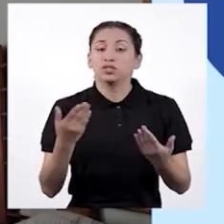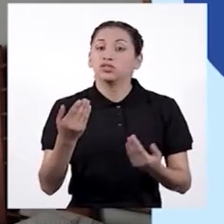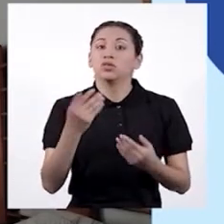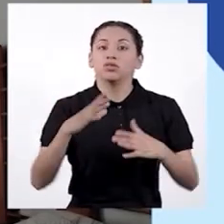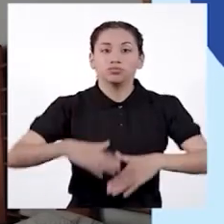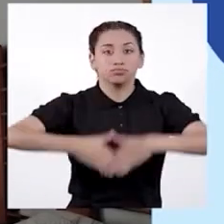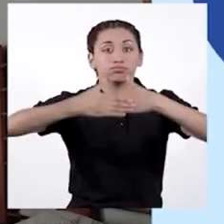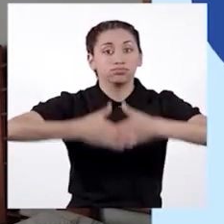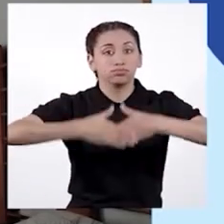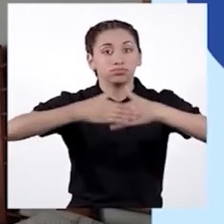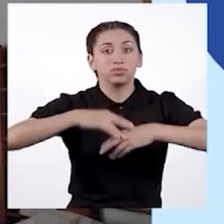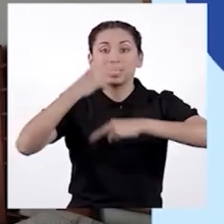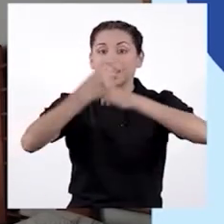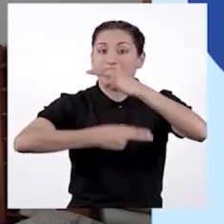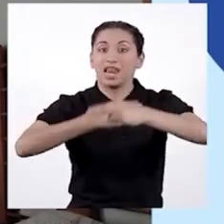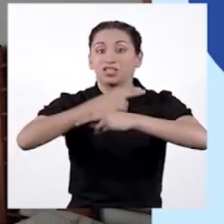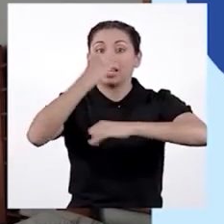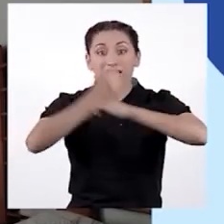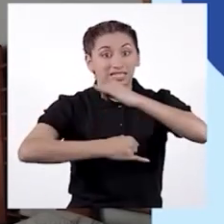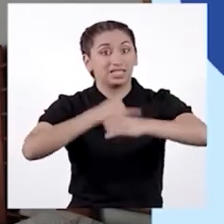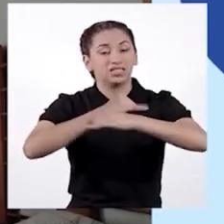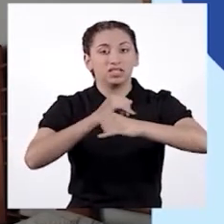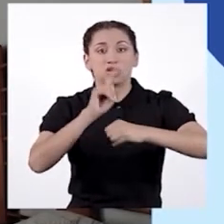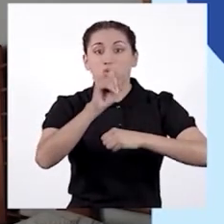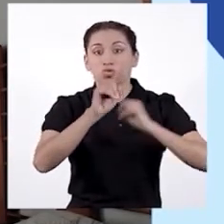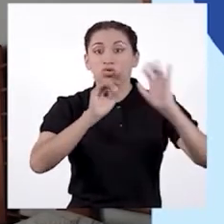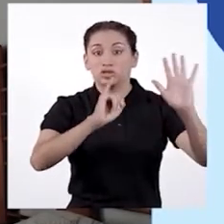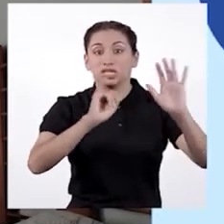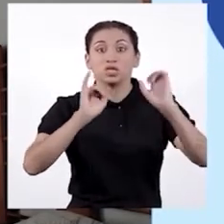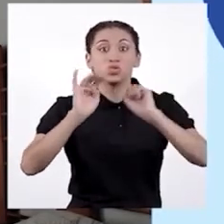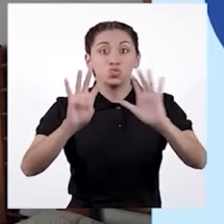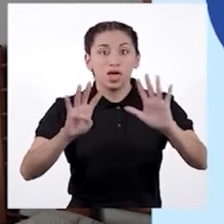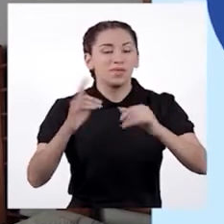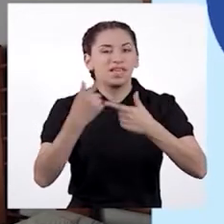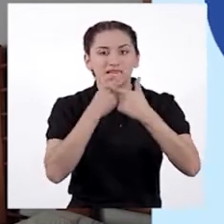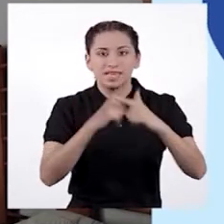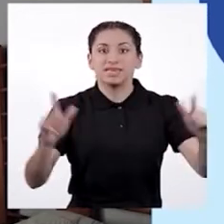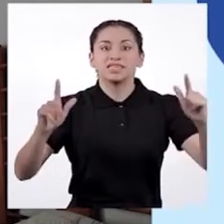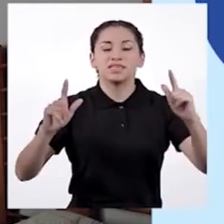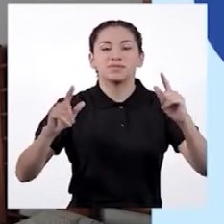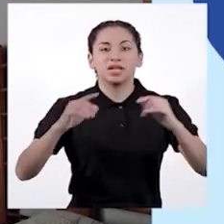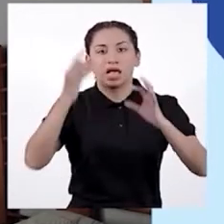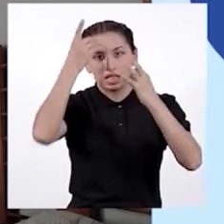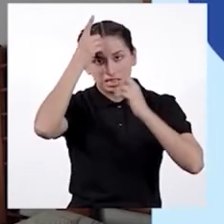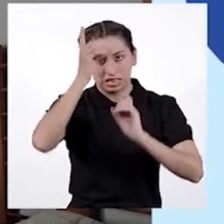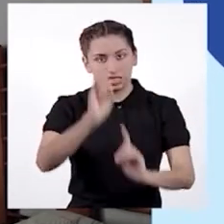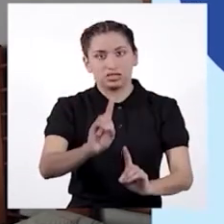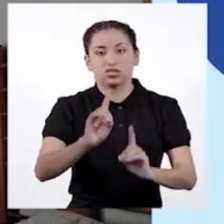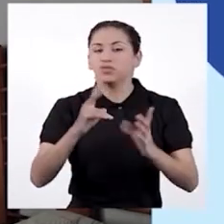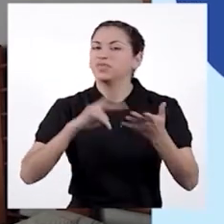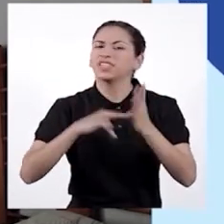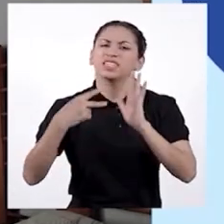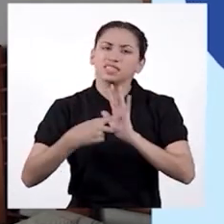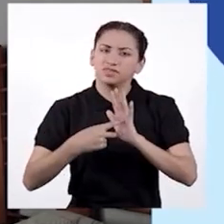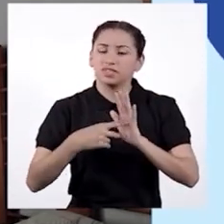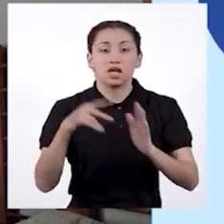internacionales como el Convenio 169 reconocen lo que se llama la libre determinación. Esto significa que nadie